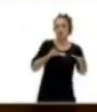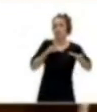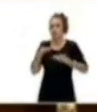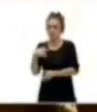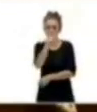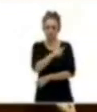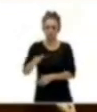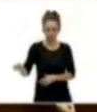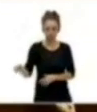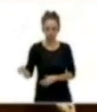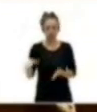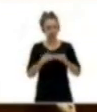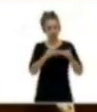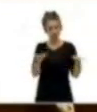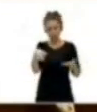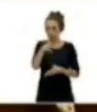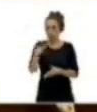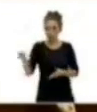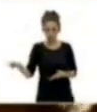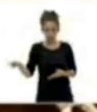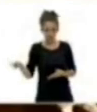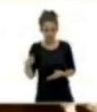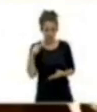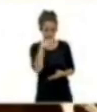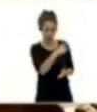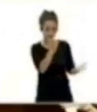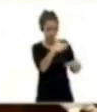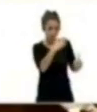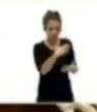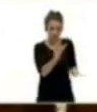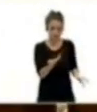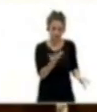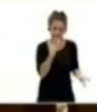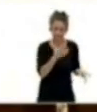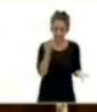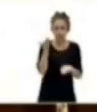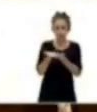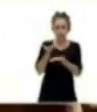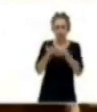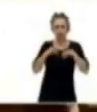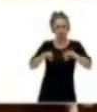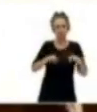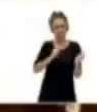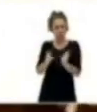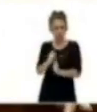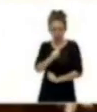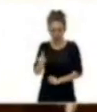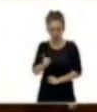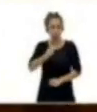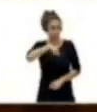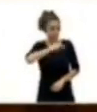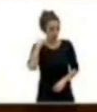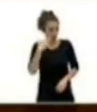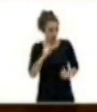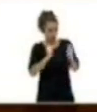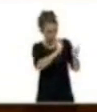La confianza de la ciudadanía no la obtendrá si no le da propuestas concretas. Las nuestras se las hicimos llevar